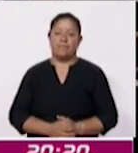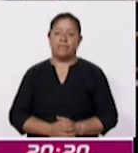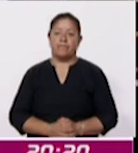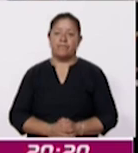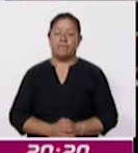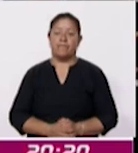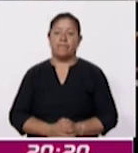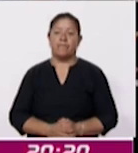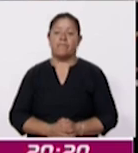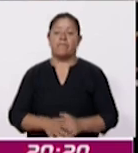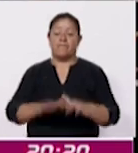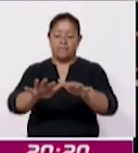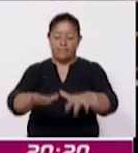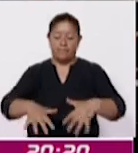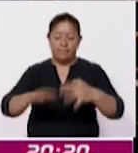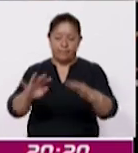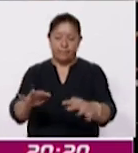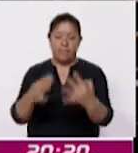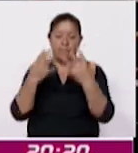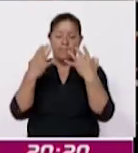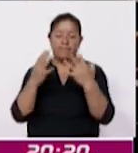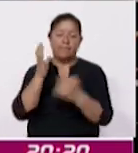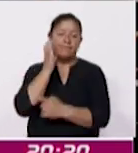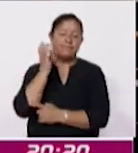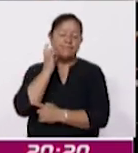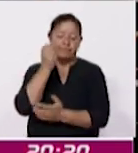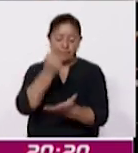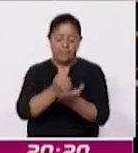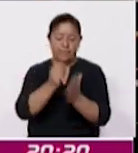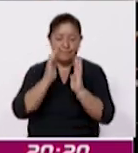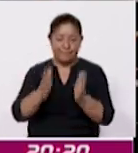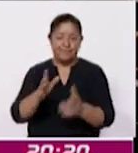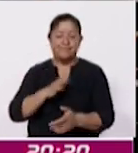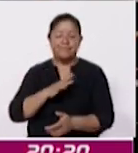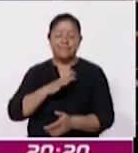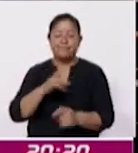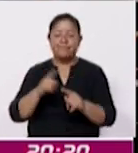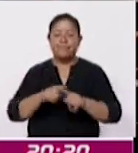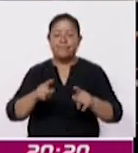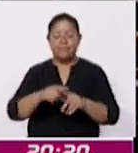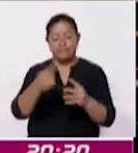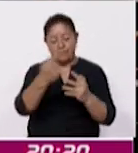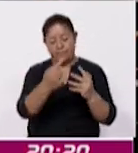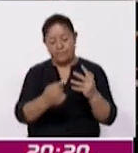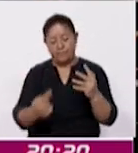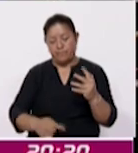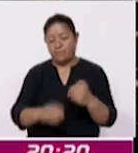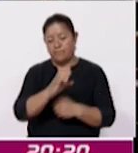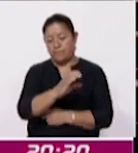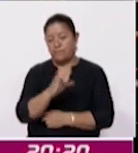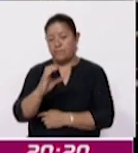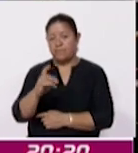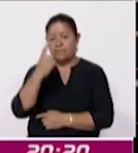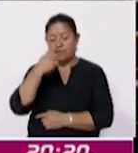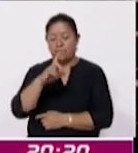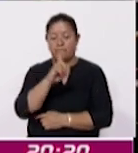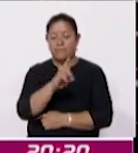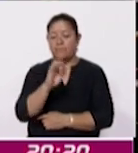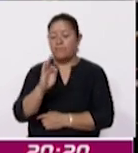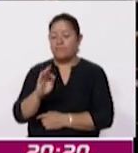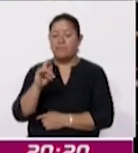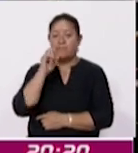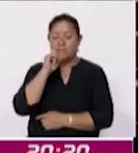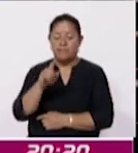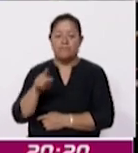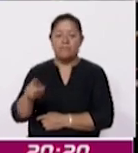El Pleno del Congreso de la Ciudad de México aprobó el dictamen que reforma diversas disposiciones del Código Civil para el Distrito Federal y de la